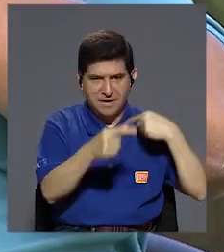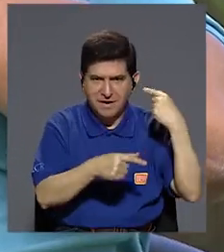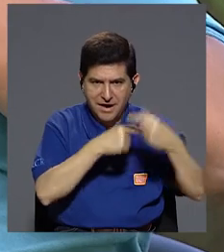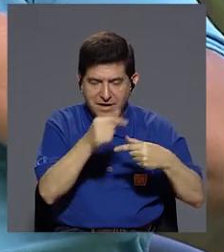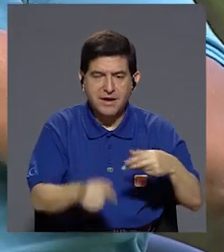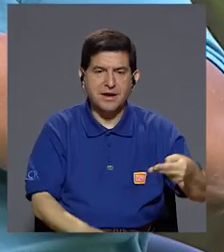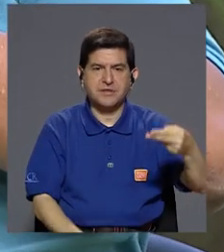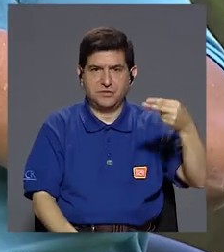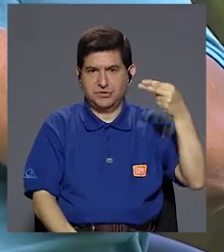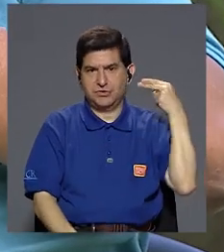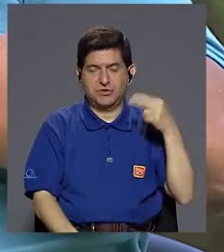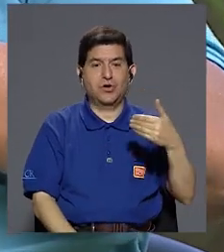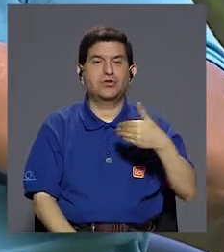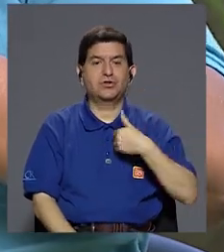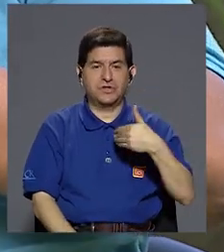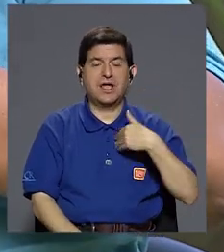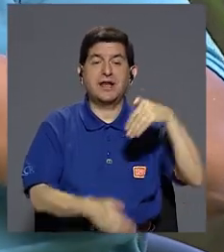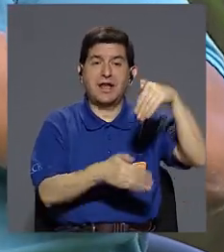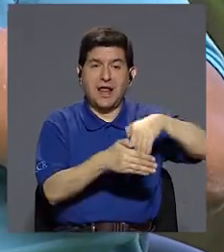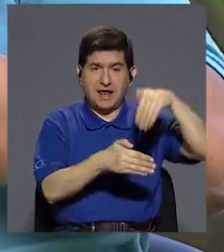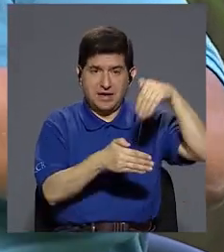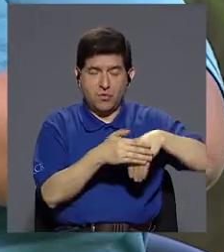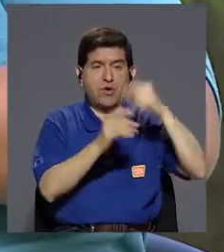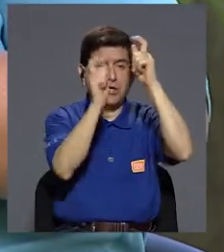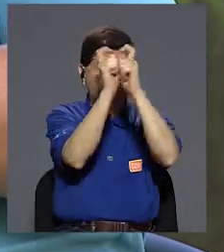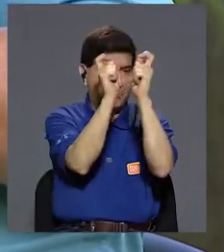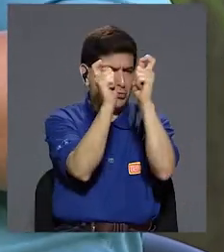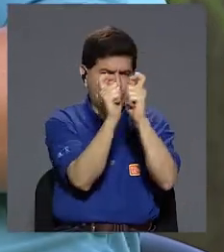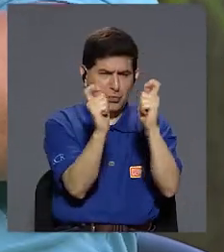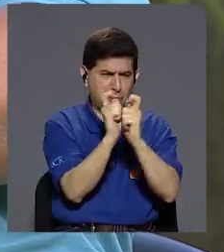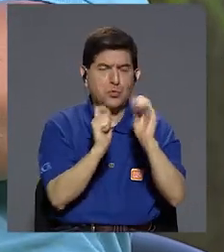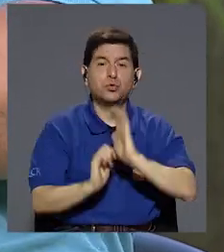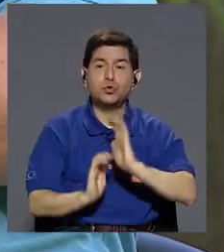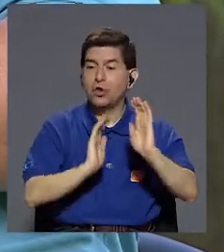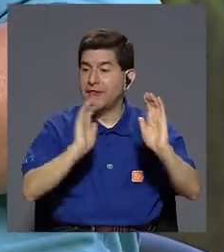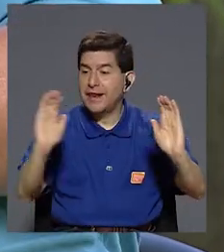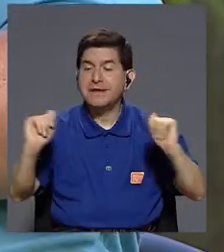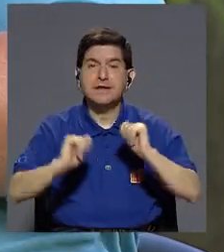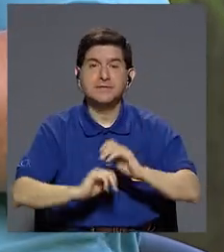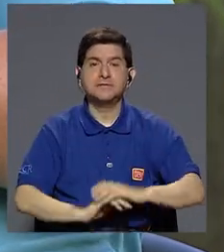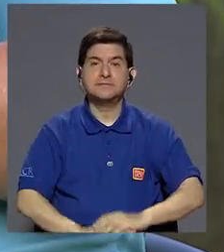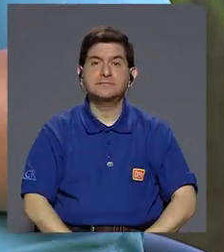la historia que tiene un registro detallado de su niñez.